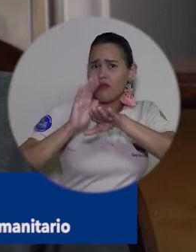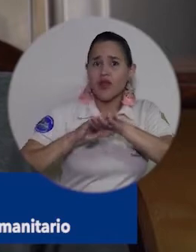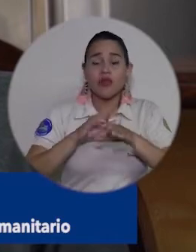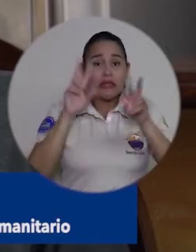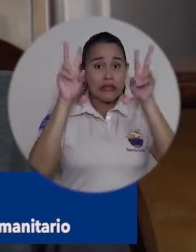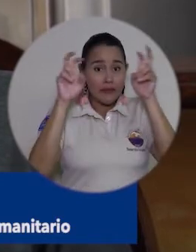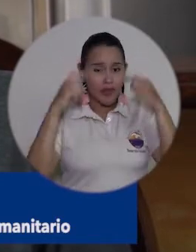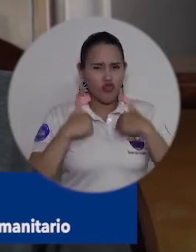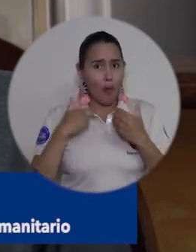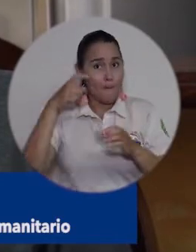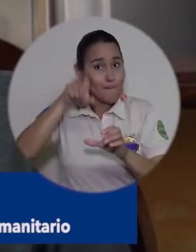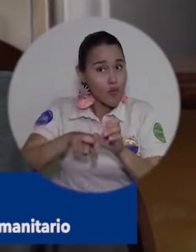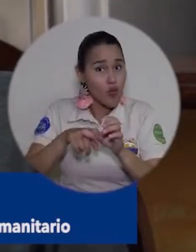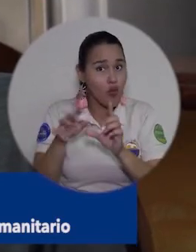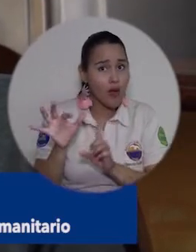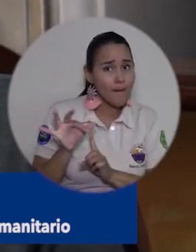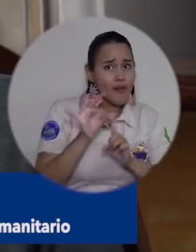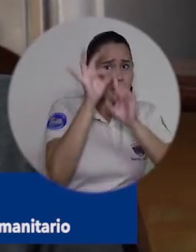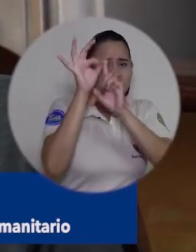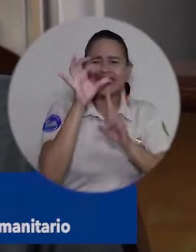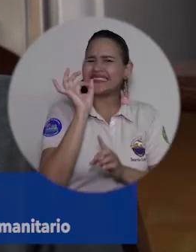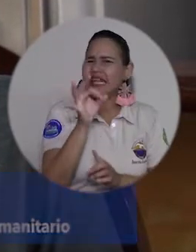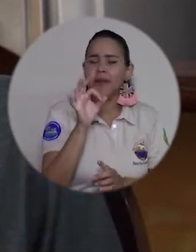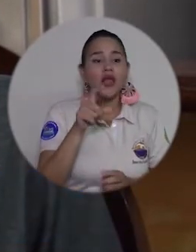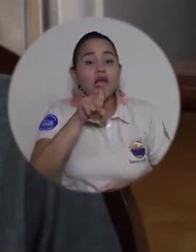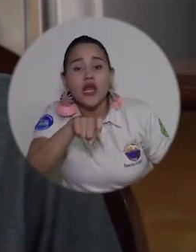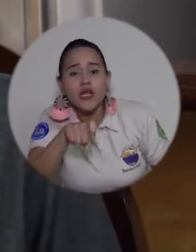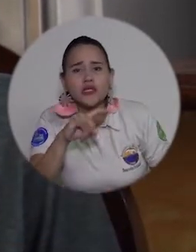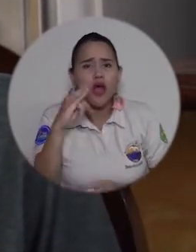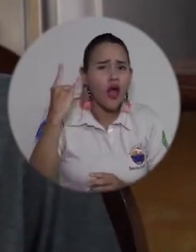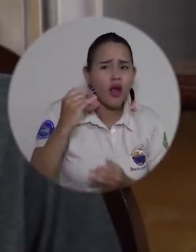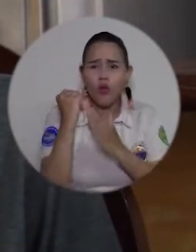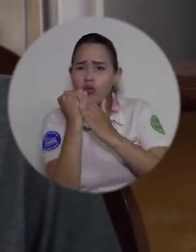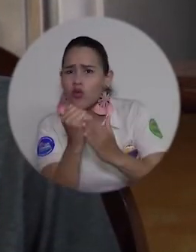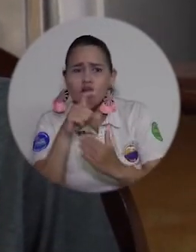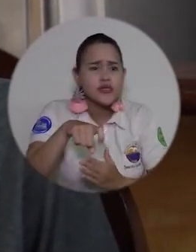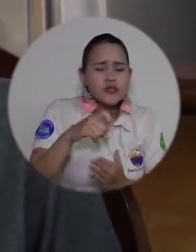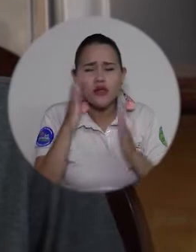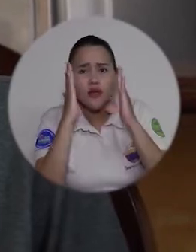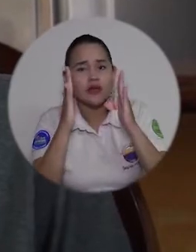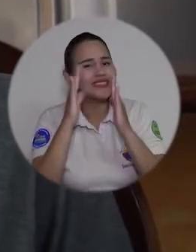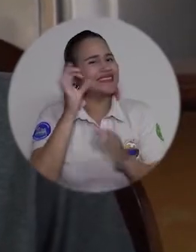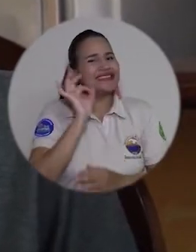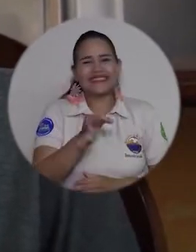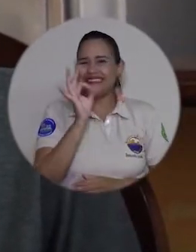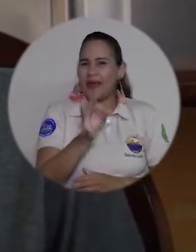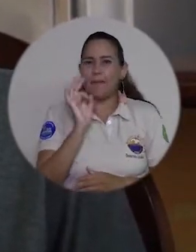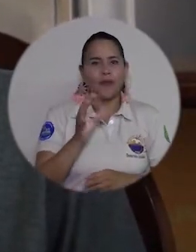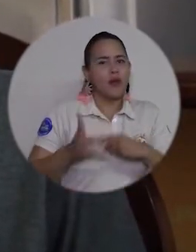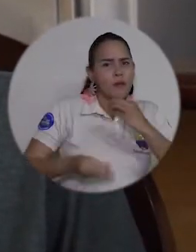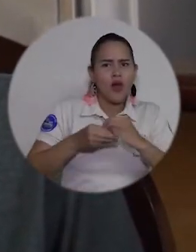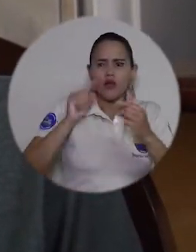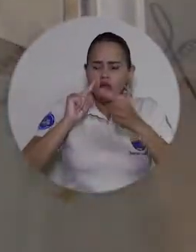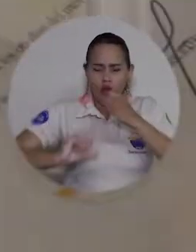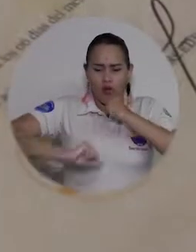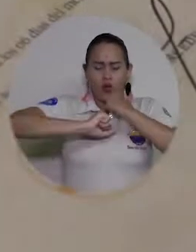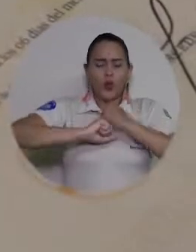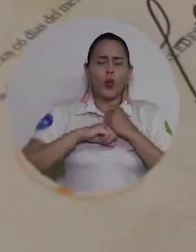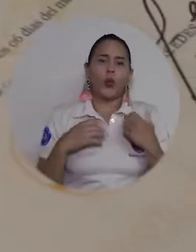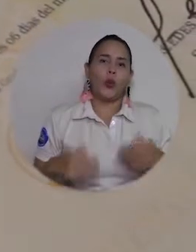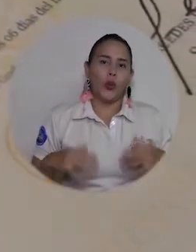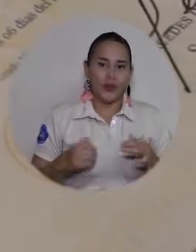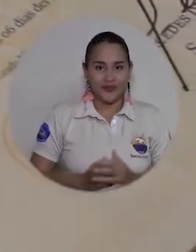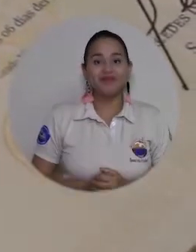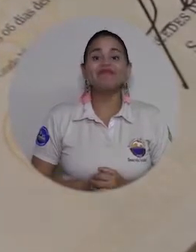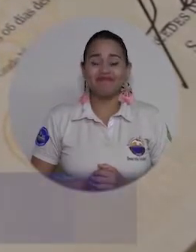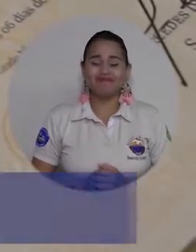especialización, estuvieron pendientes qué necesitaba, siempre estuvieron preguntando, siempre estuvimos hablando y coordinando todo.